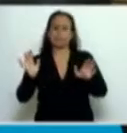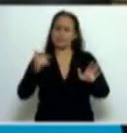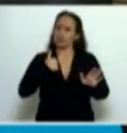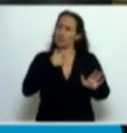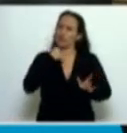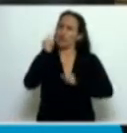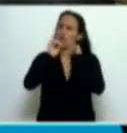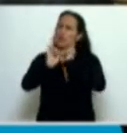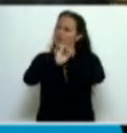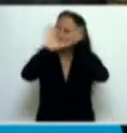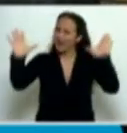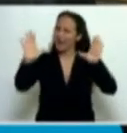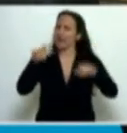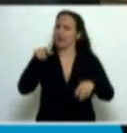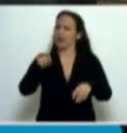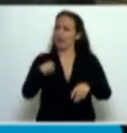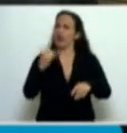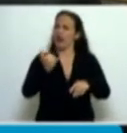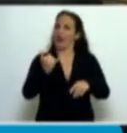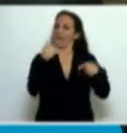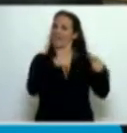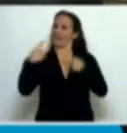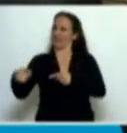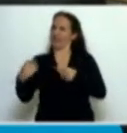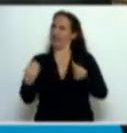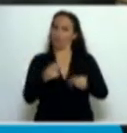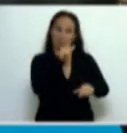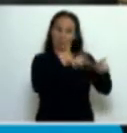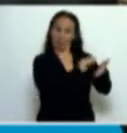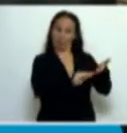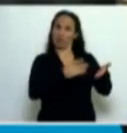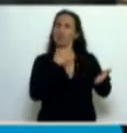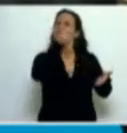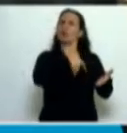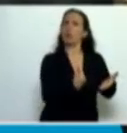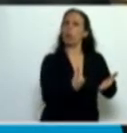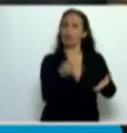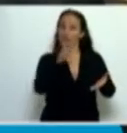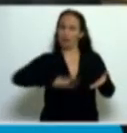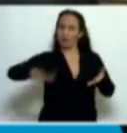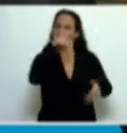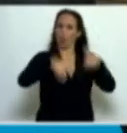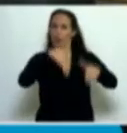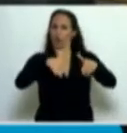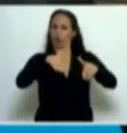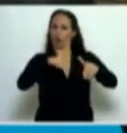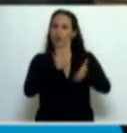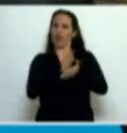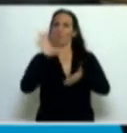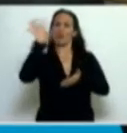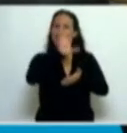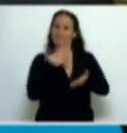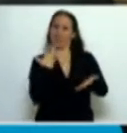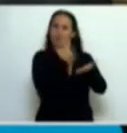sustancial entre quienes hemos sido elegidos por el voto popular para representar al pueblo de cada una de nuestras provincias